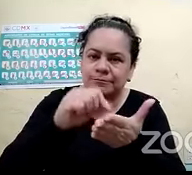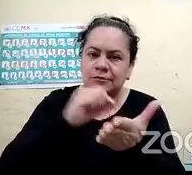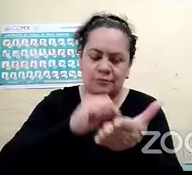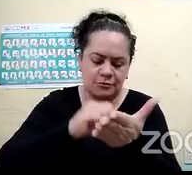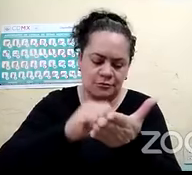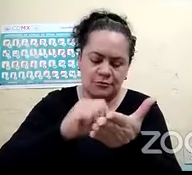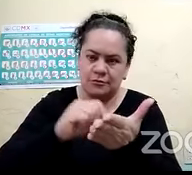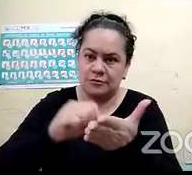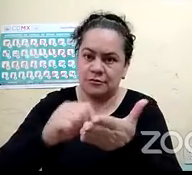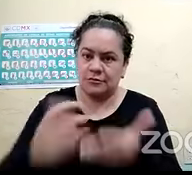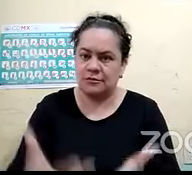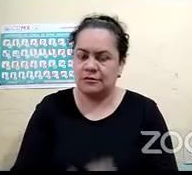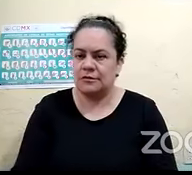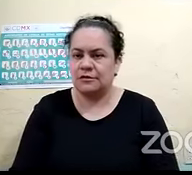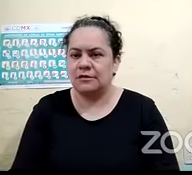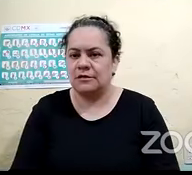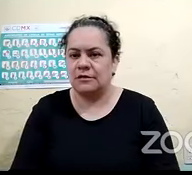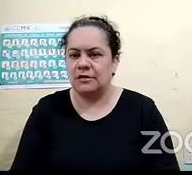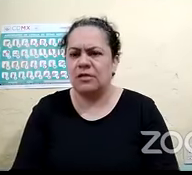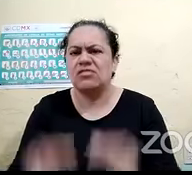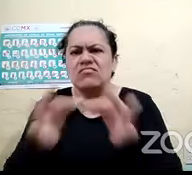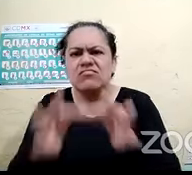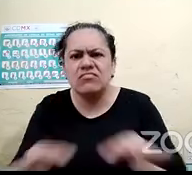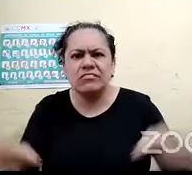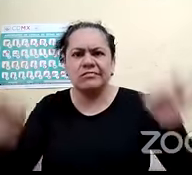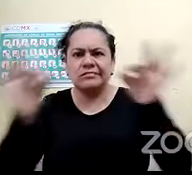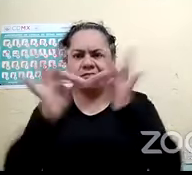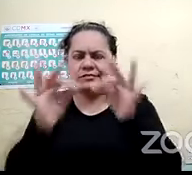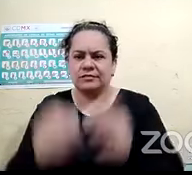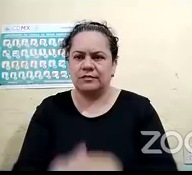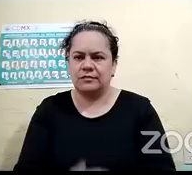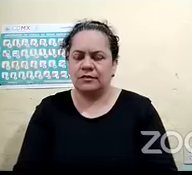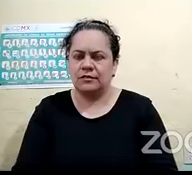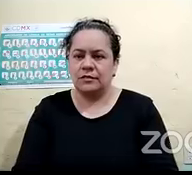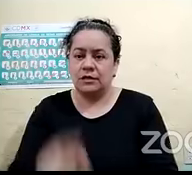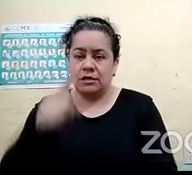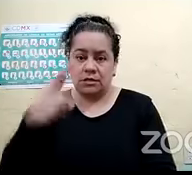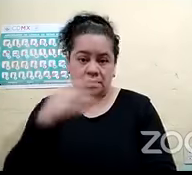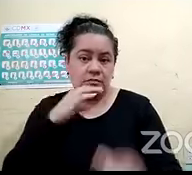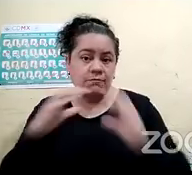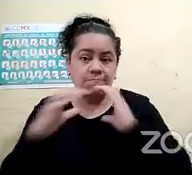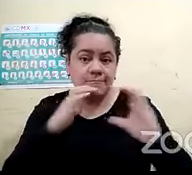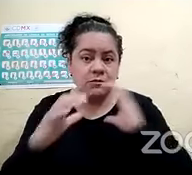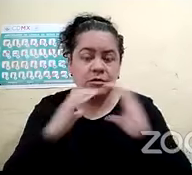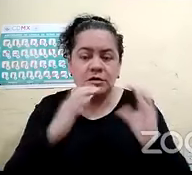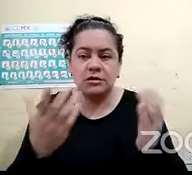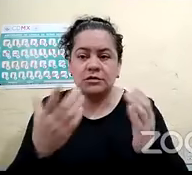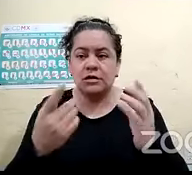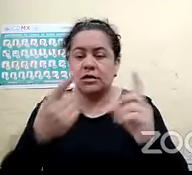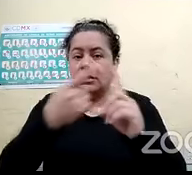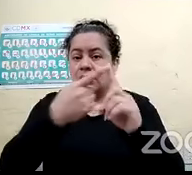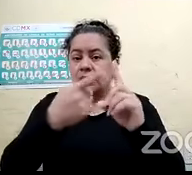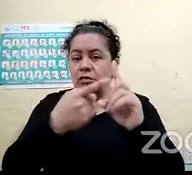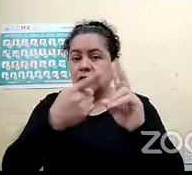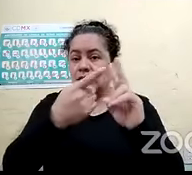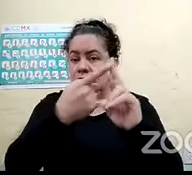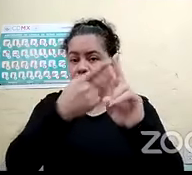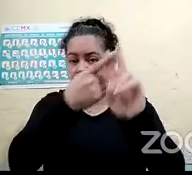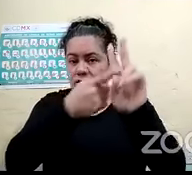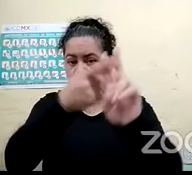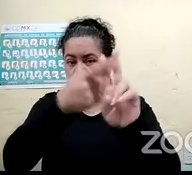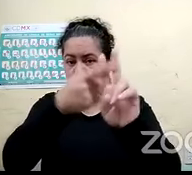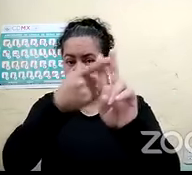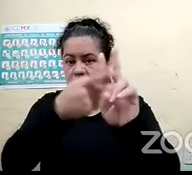en este caso para Eneida y es la manera en que ellos se comunican a través de los dedos. Entonces, vean ustedes